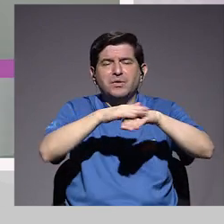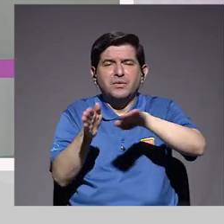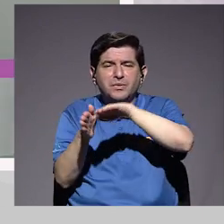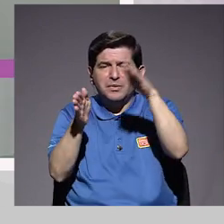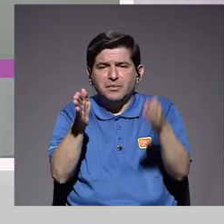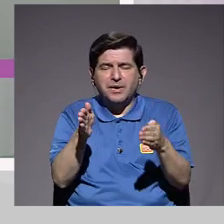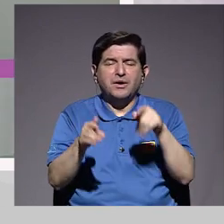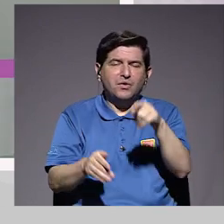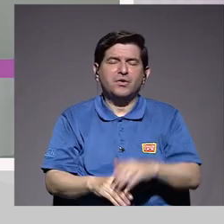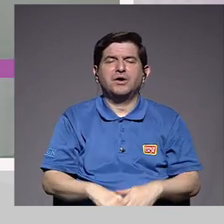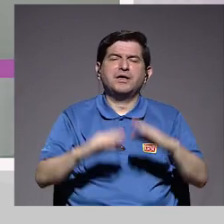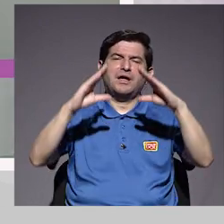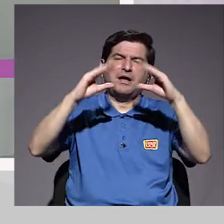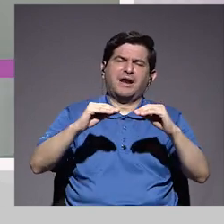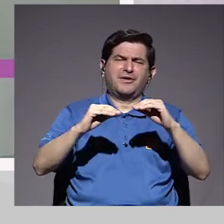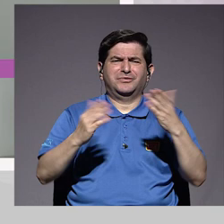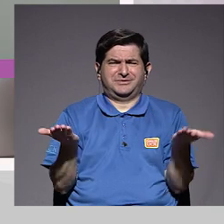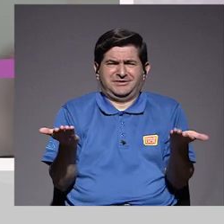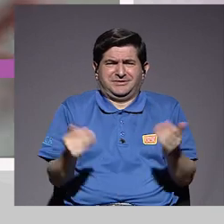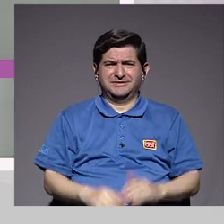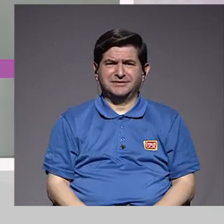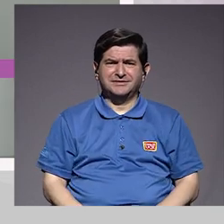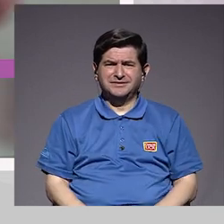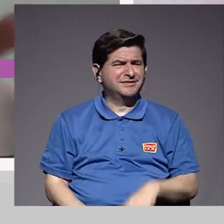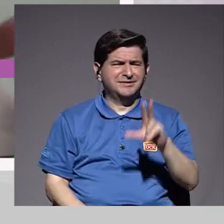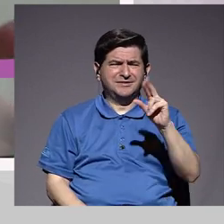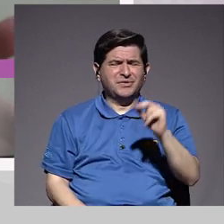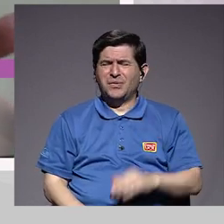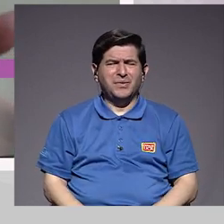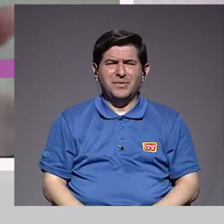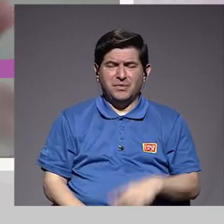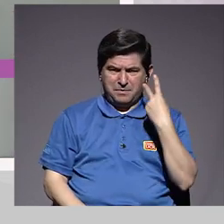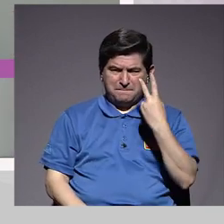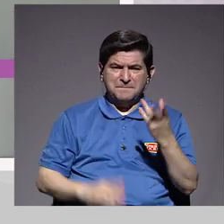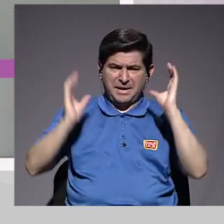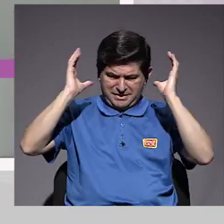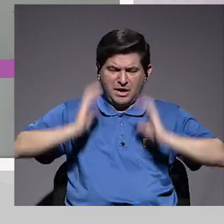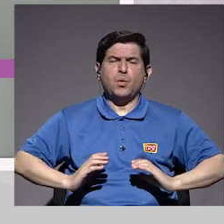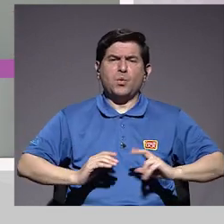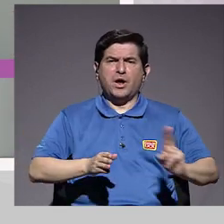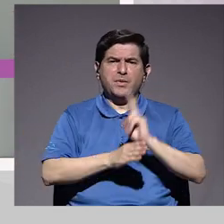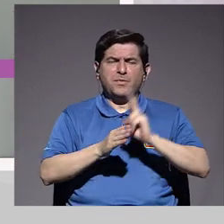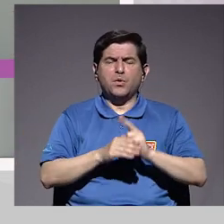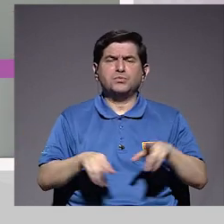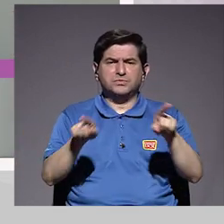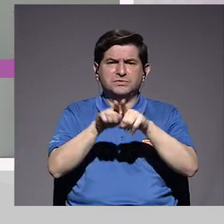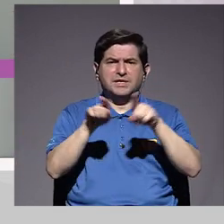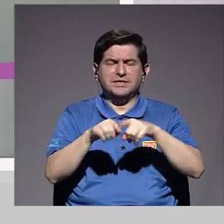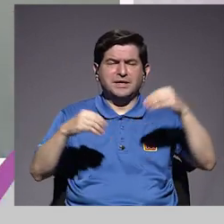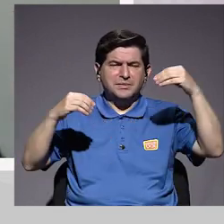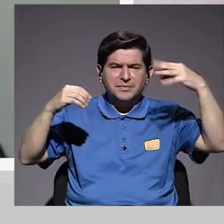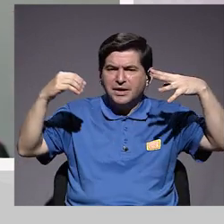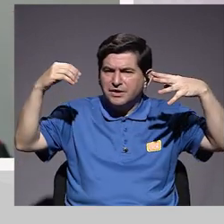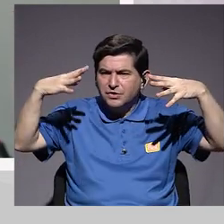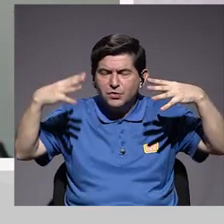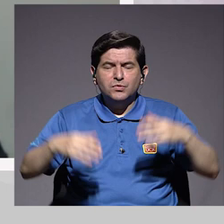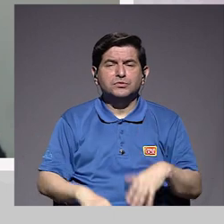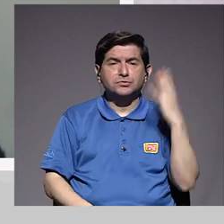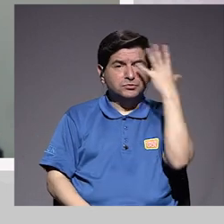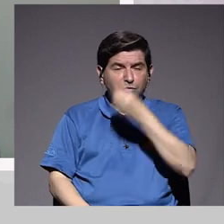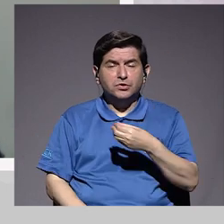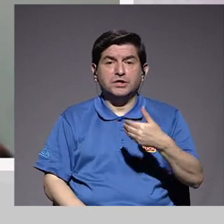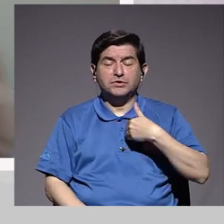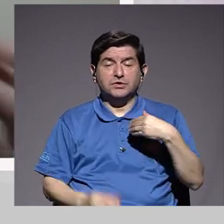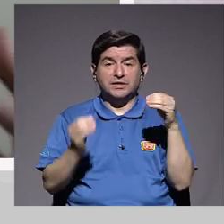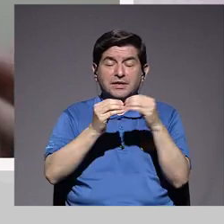cobijas y en la noche, ¿no? Eso no puede ser. Tenemos que ver nuestro cuerpo, usar luces también, eso se vuelve bonito. Entonces